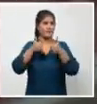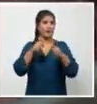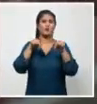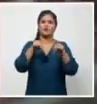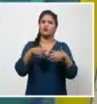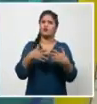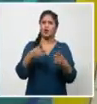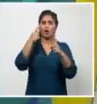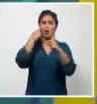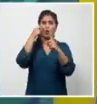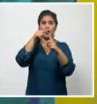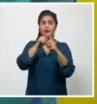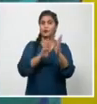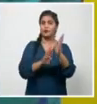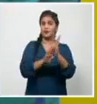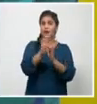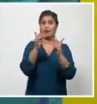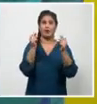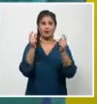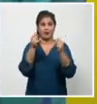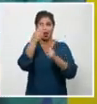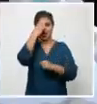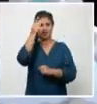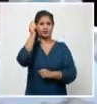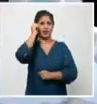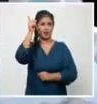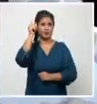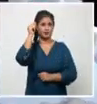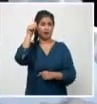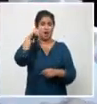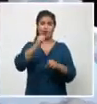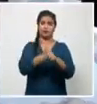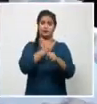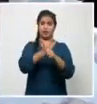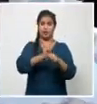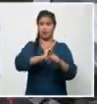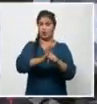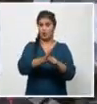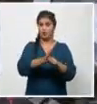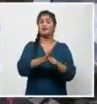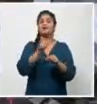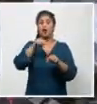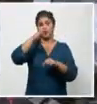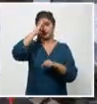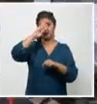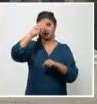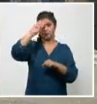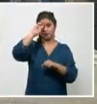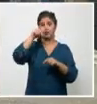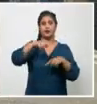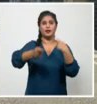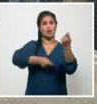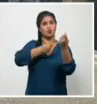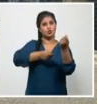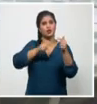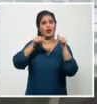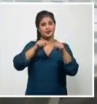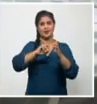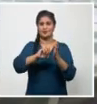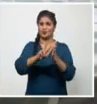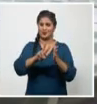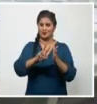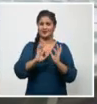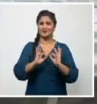país y con la experiencia adquirida revertir la situación epidemiológica que enfrenta la provincia. En Matanzas, Karel